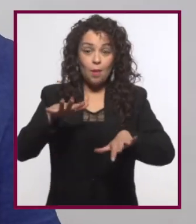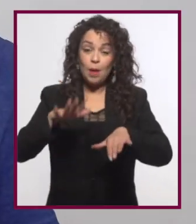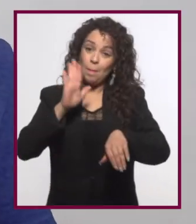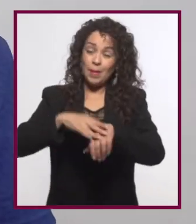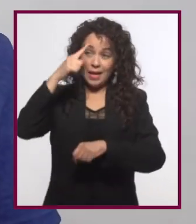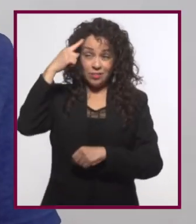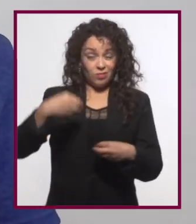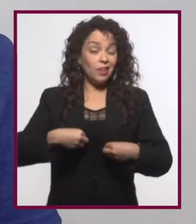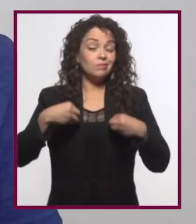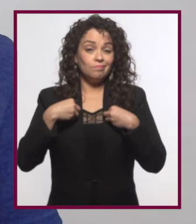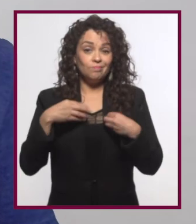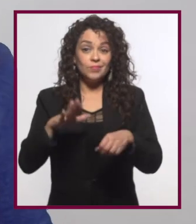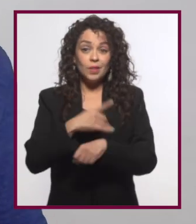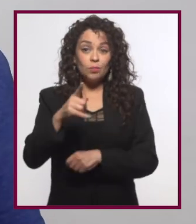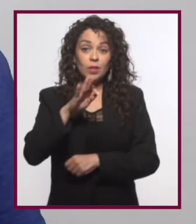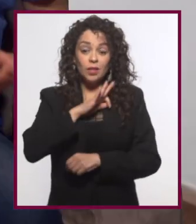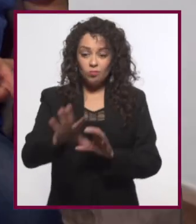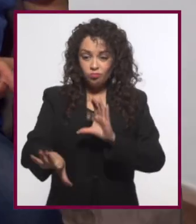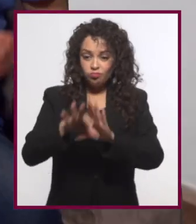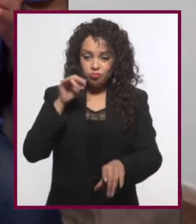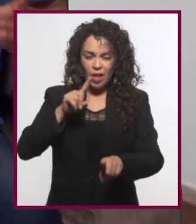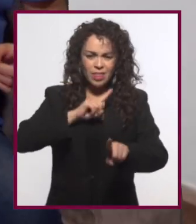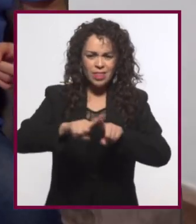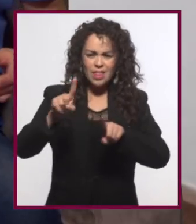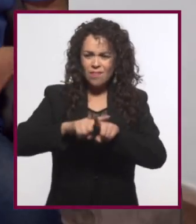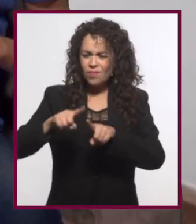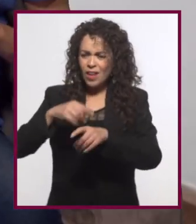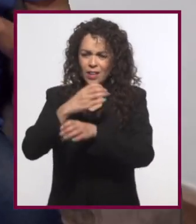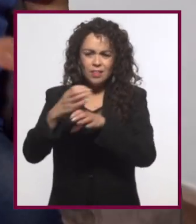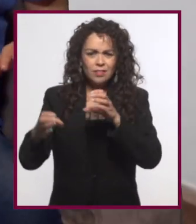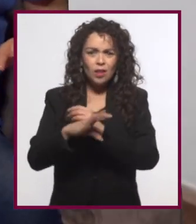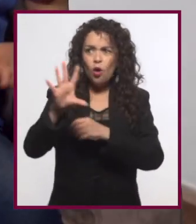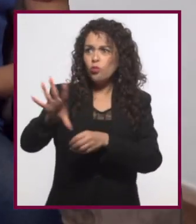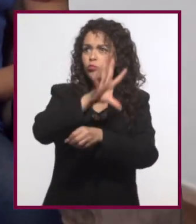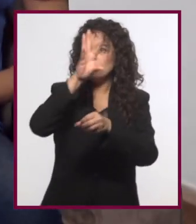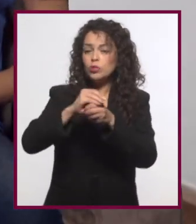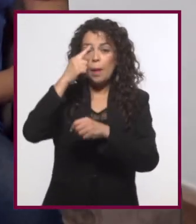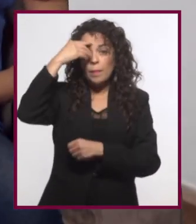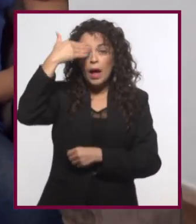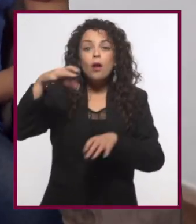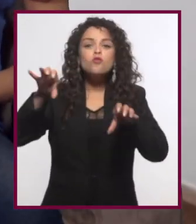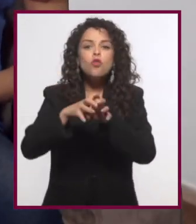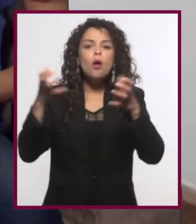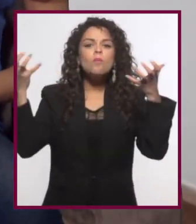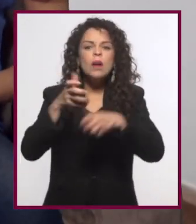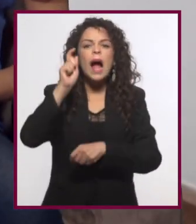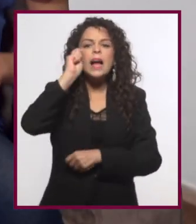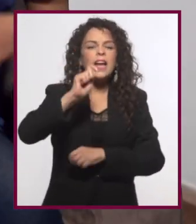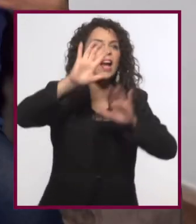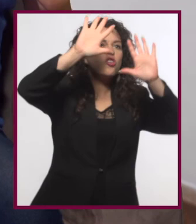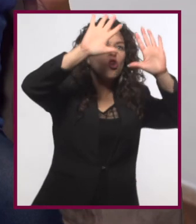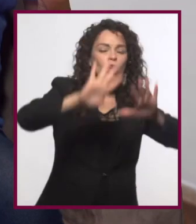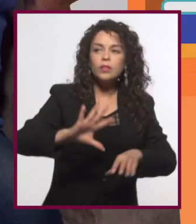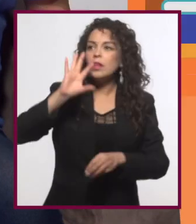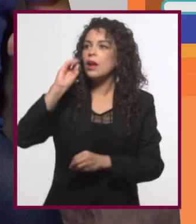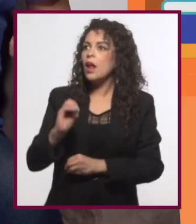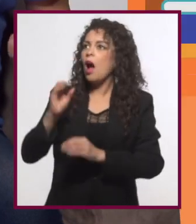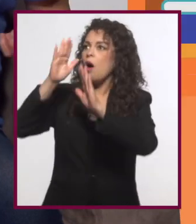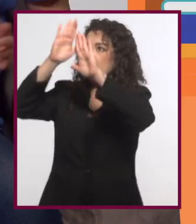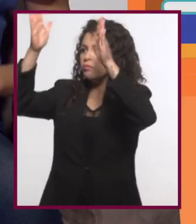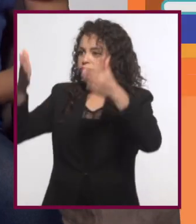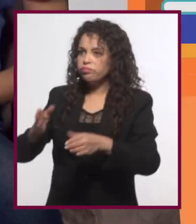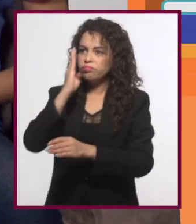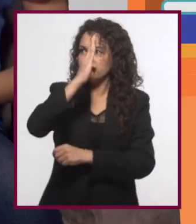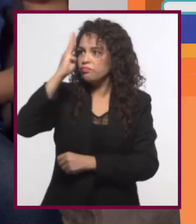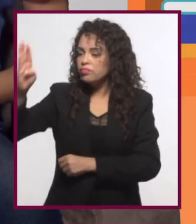hacen más fácil la vida, ya que podemos encontrar tutoriales para todo. Para poner un cortinero. Hacer una estantería.